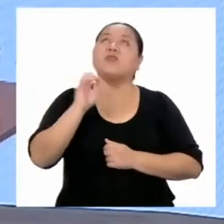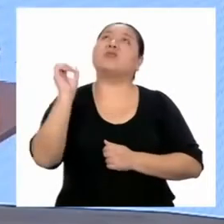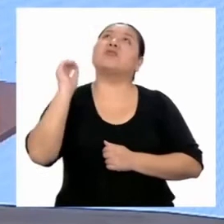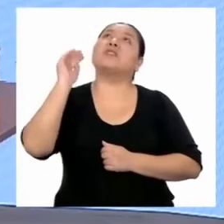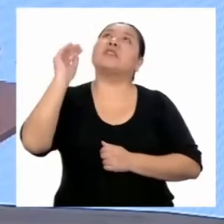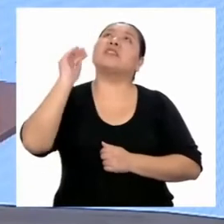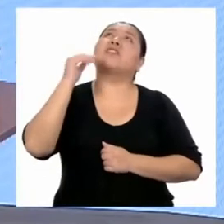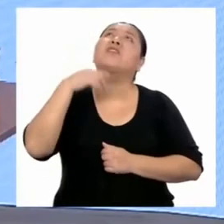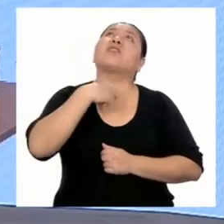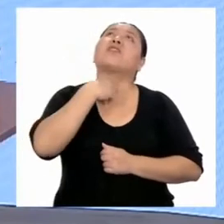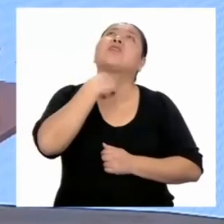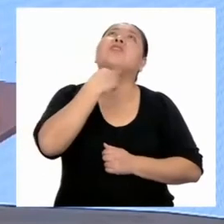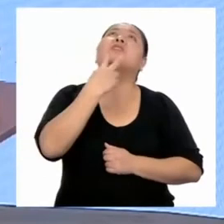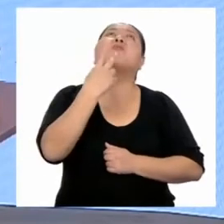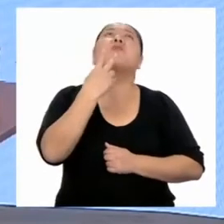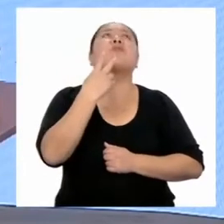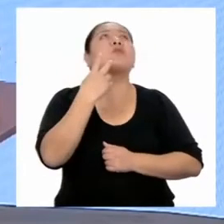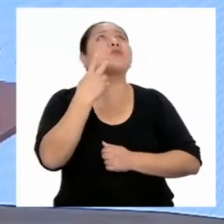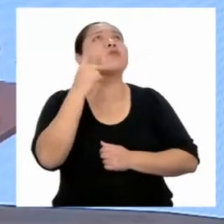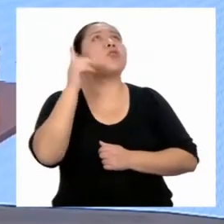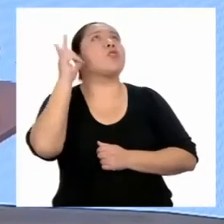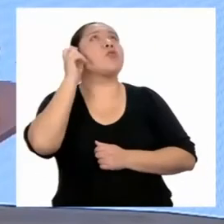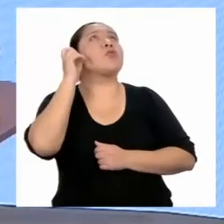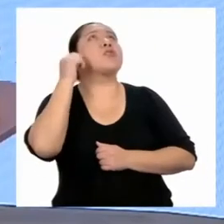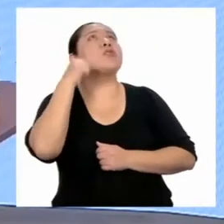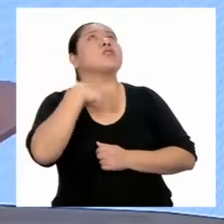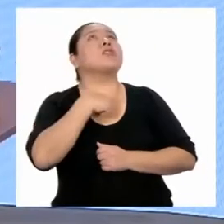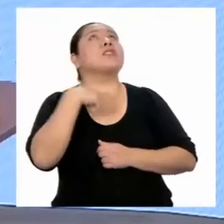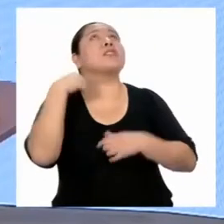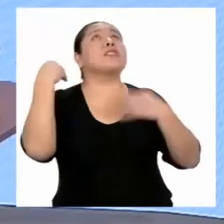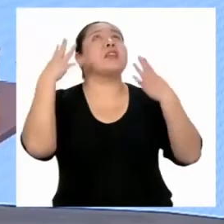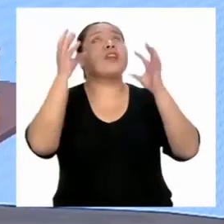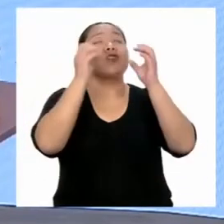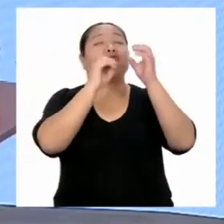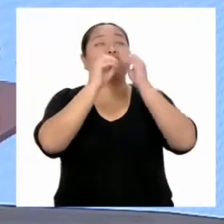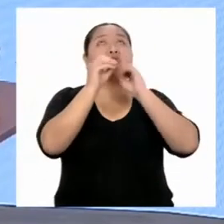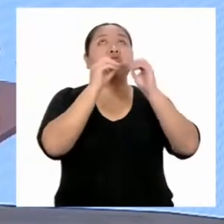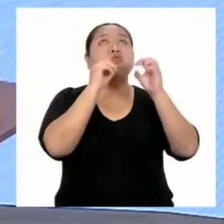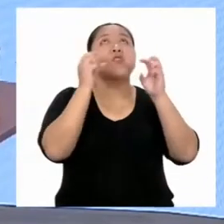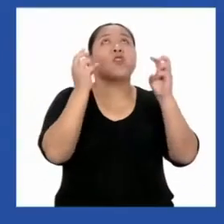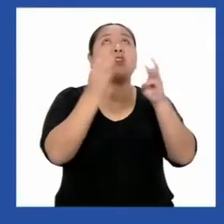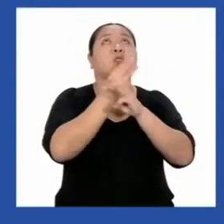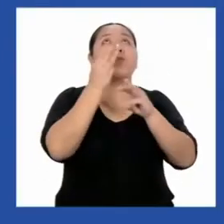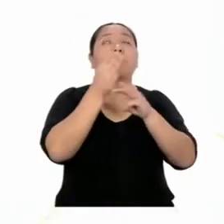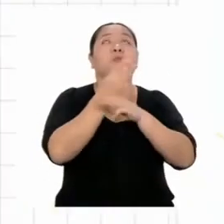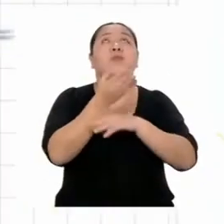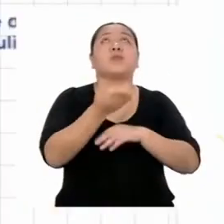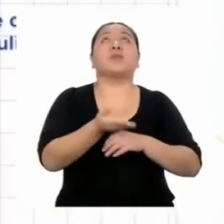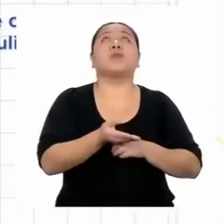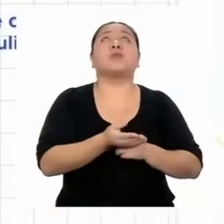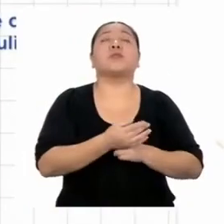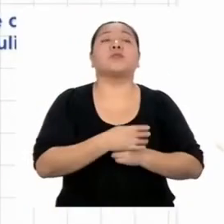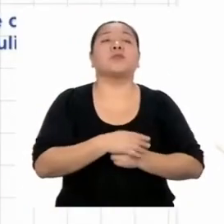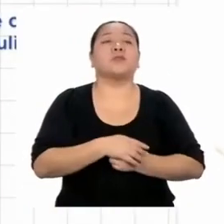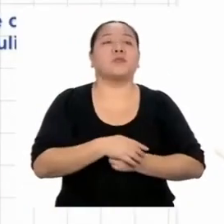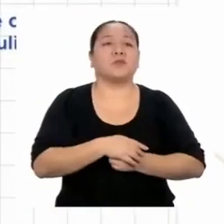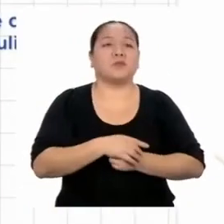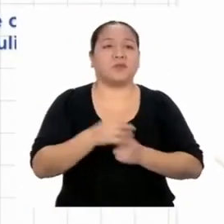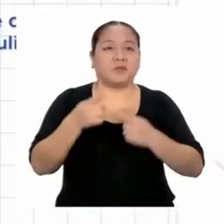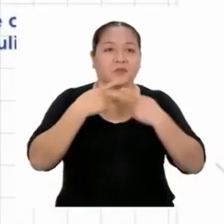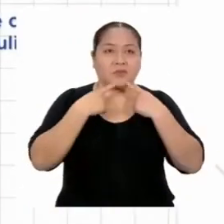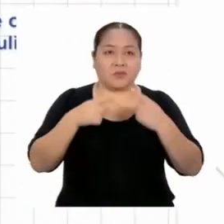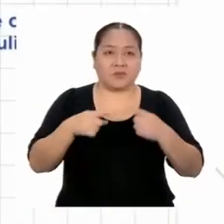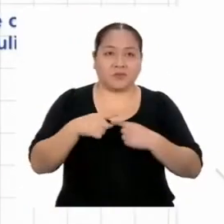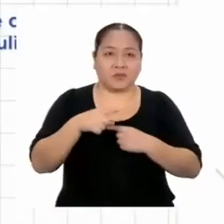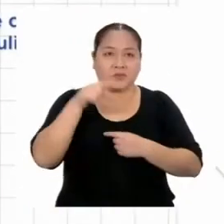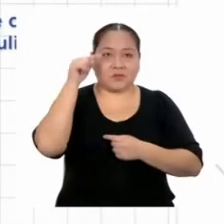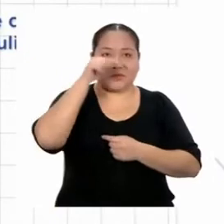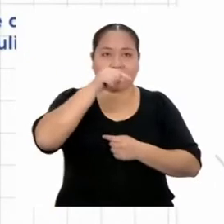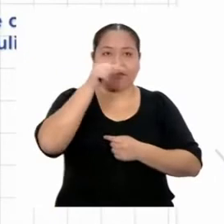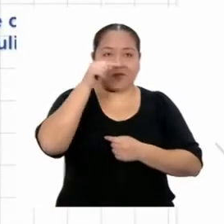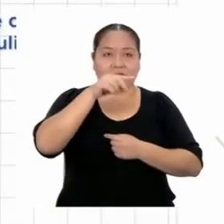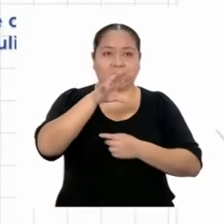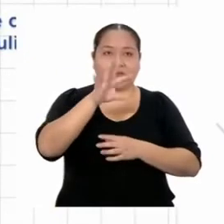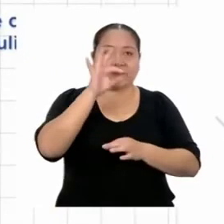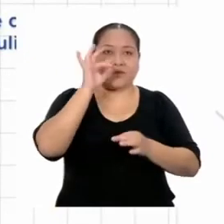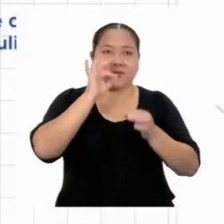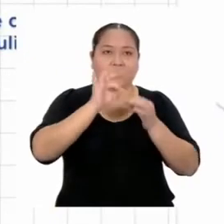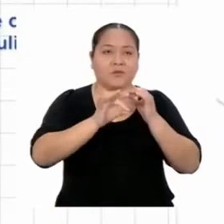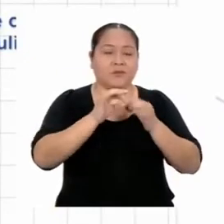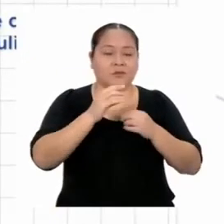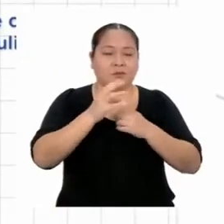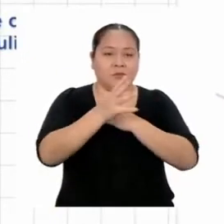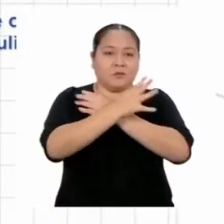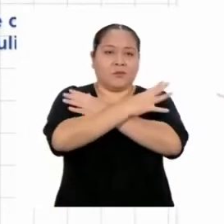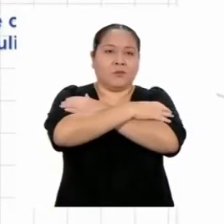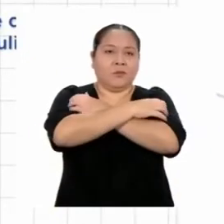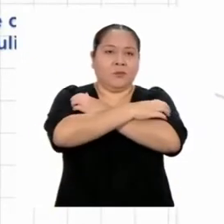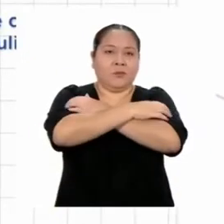voz misteriosa, ¿escuchaste eso? ¡Ya resolví el misterio matemático! El mensaje que encontraron en la morgue de